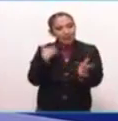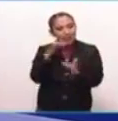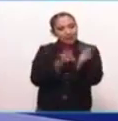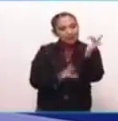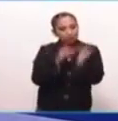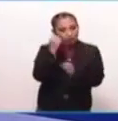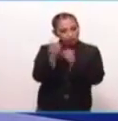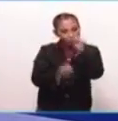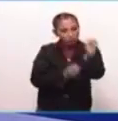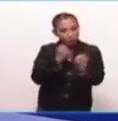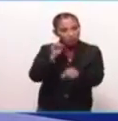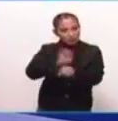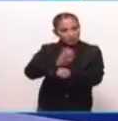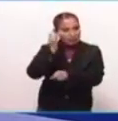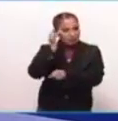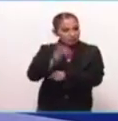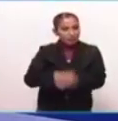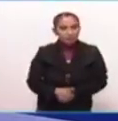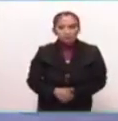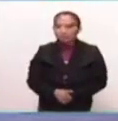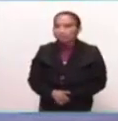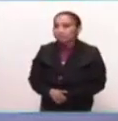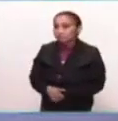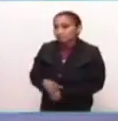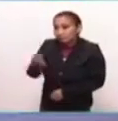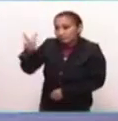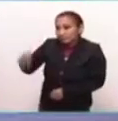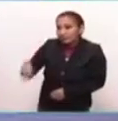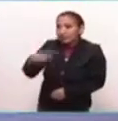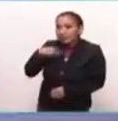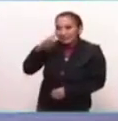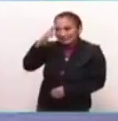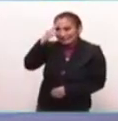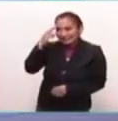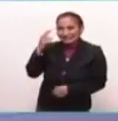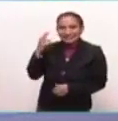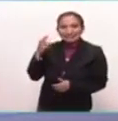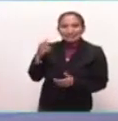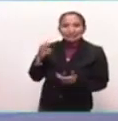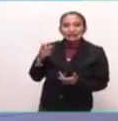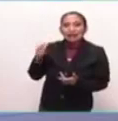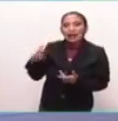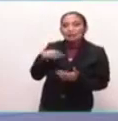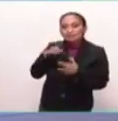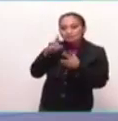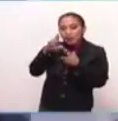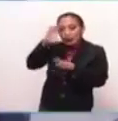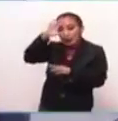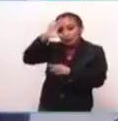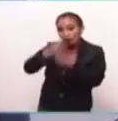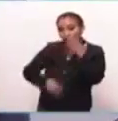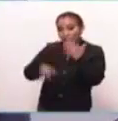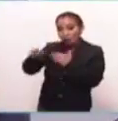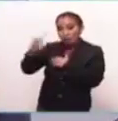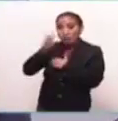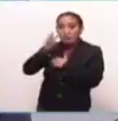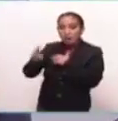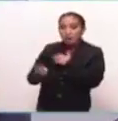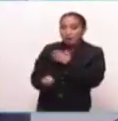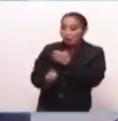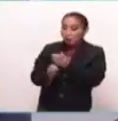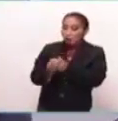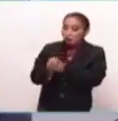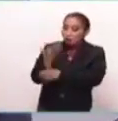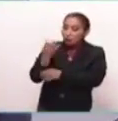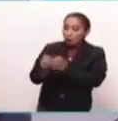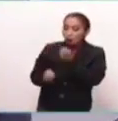de Cristo, cuando es Semana Santa, etcétera. Sí, y que recordemos que el ritual católico encuentra en un fuego nuevo,